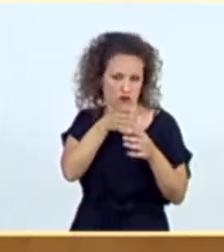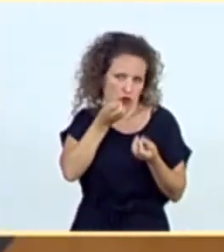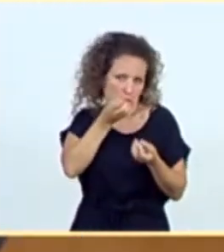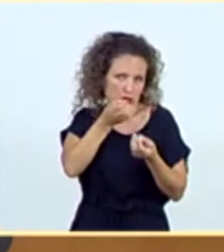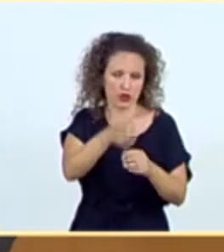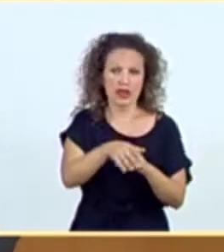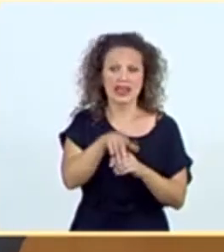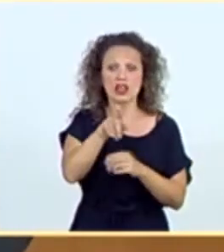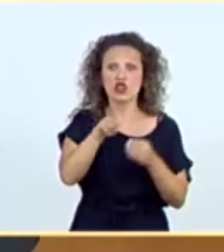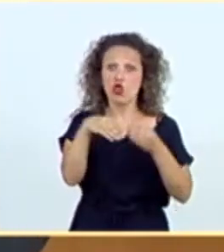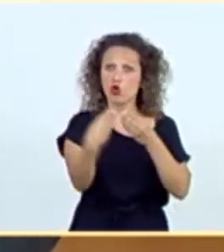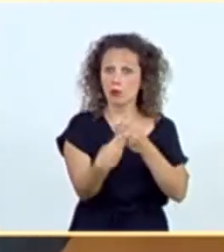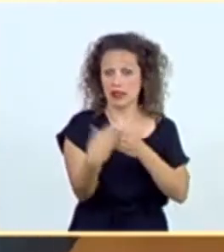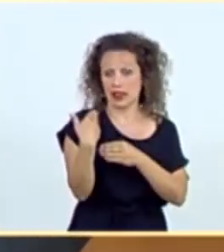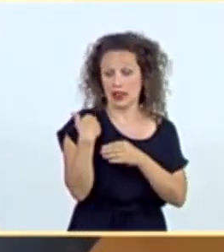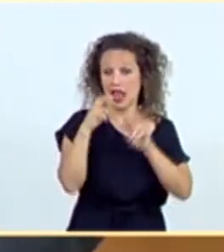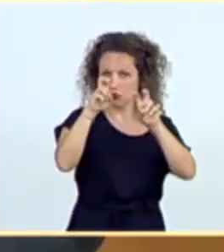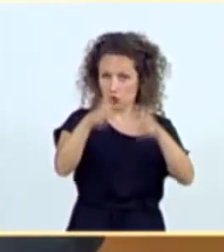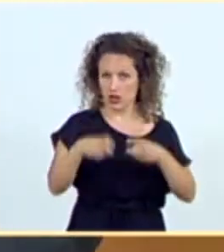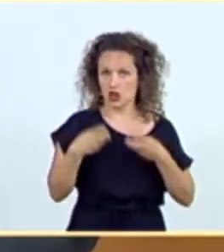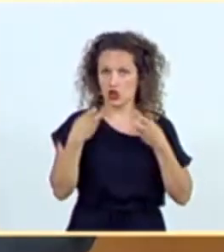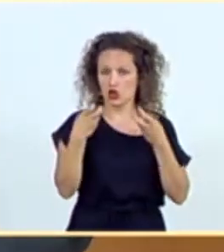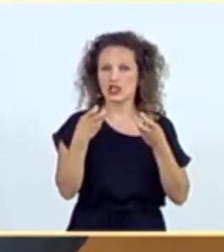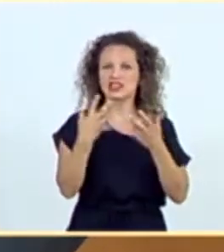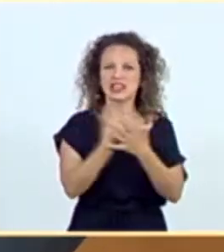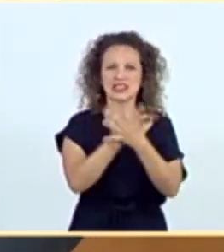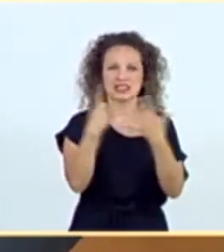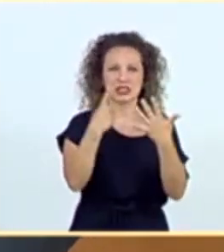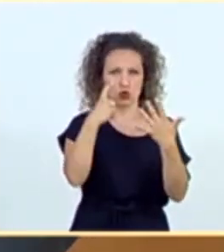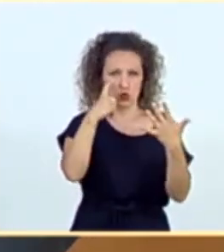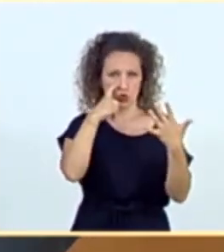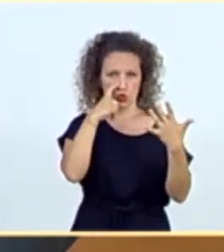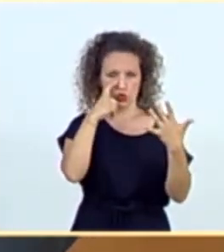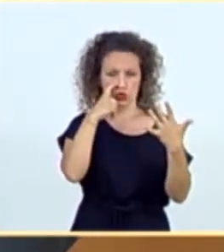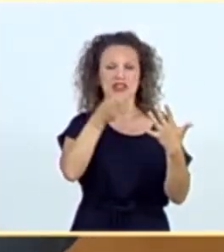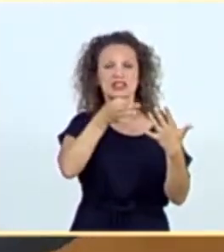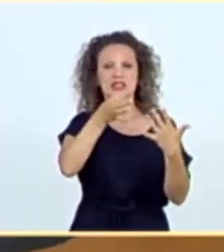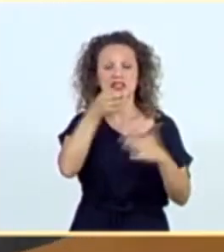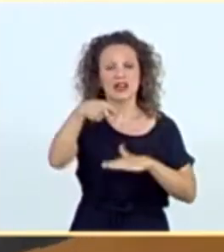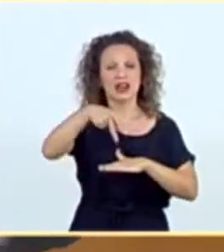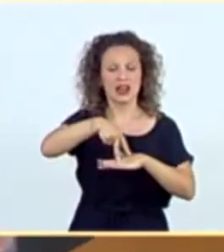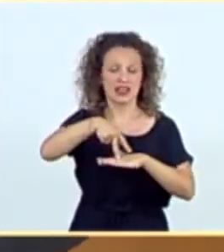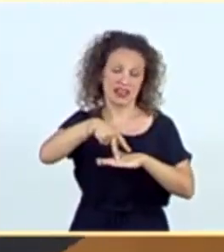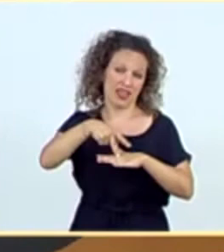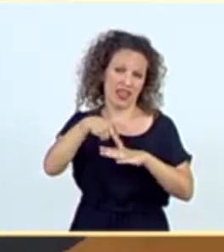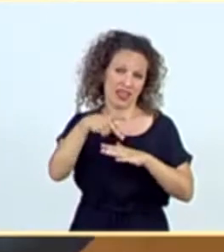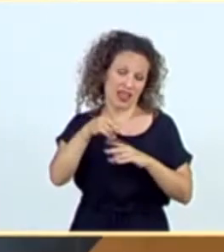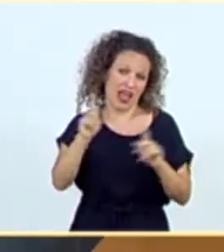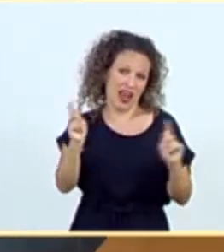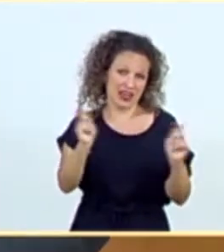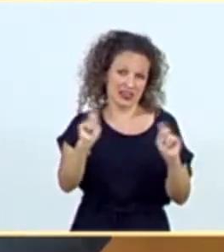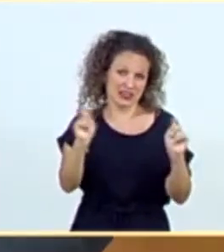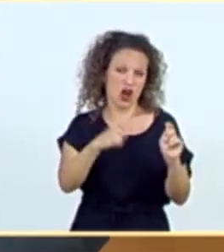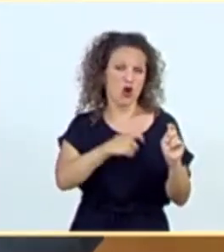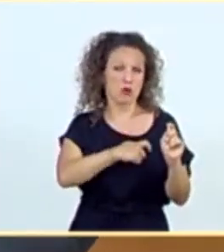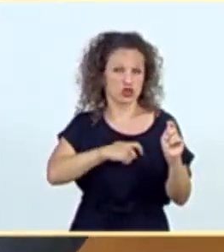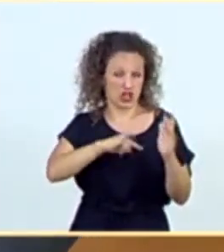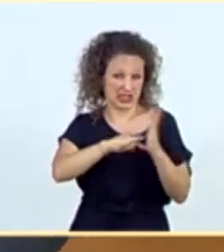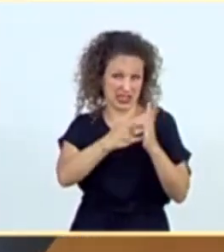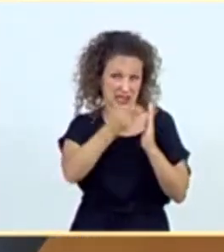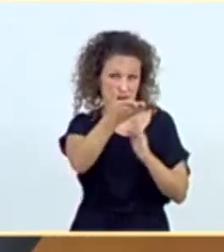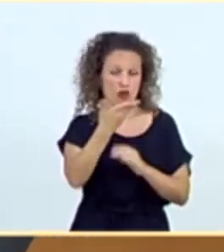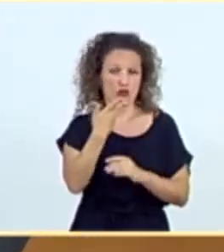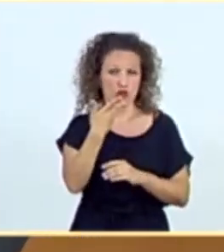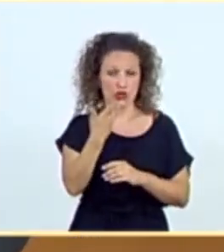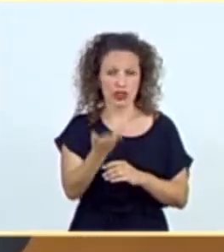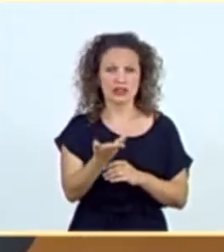de tener una última validación y actualización el 16 de junio en la ponencia de Aritas, una comisión técnica que usted conoce también,